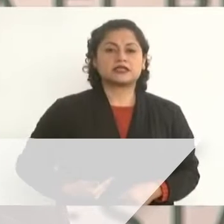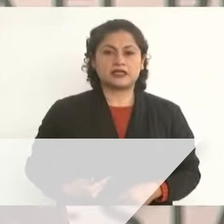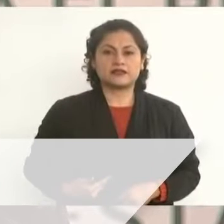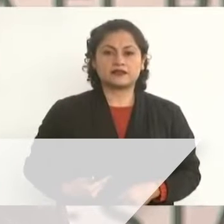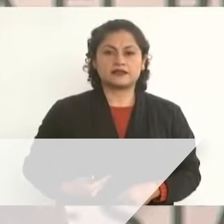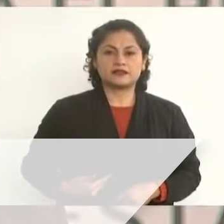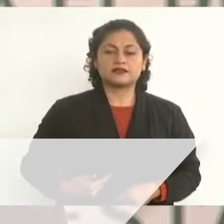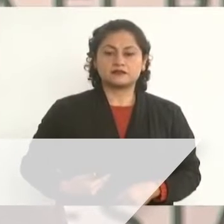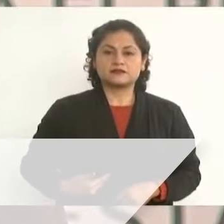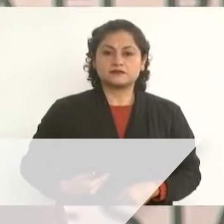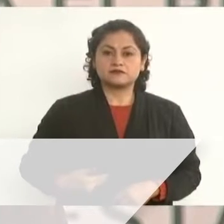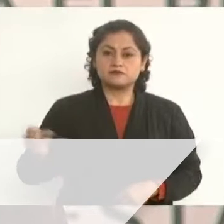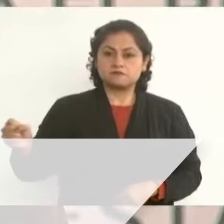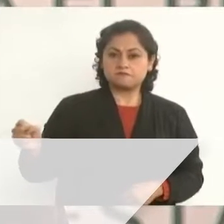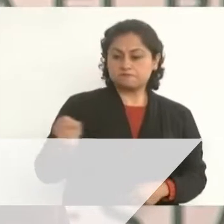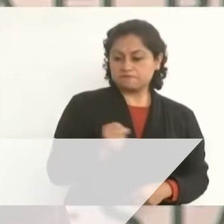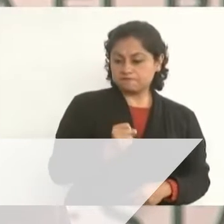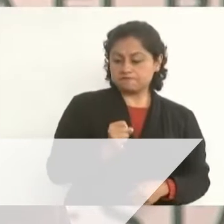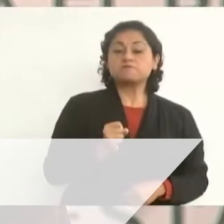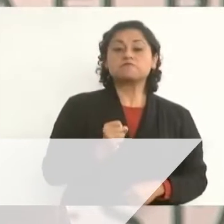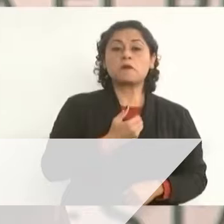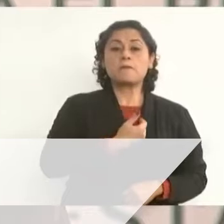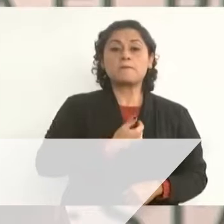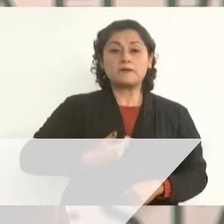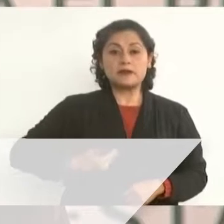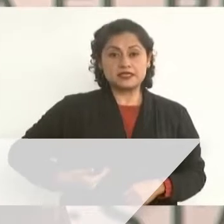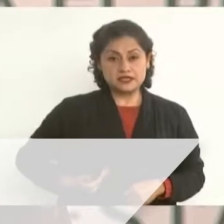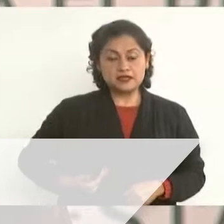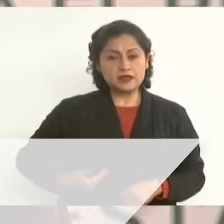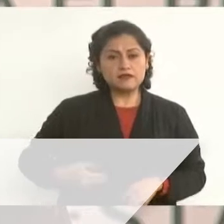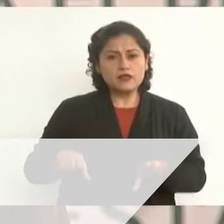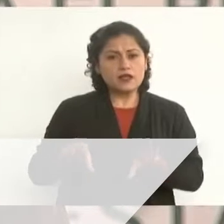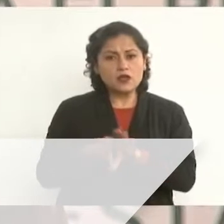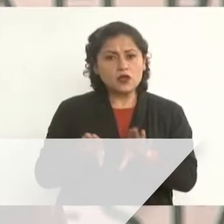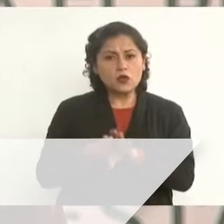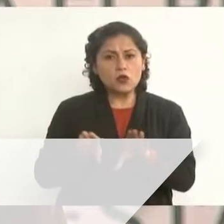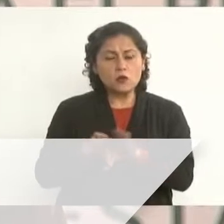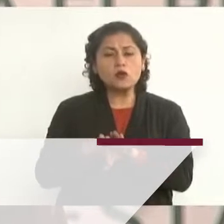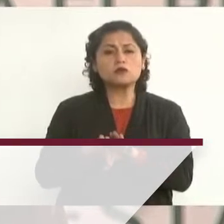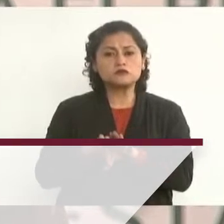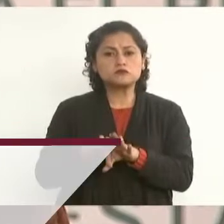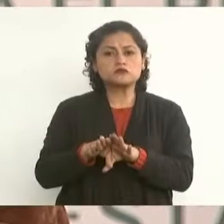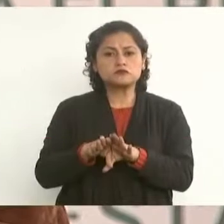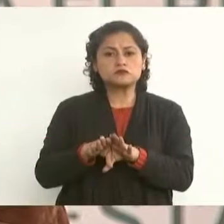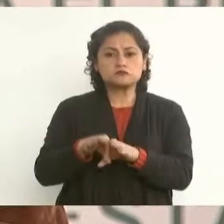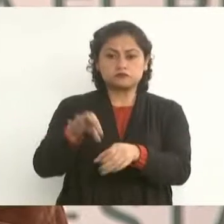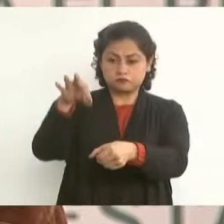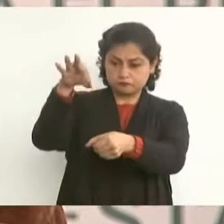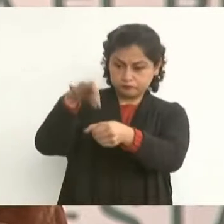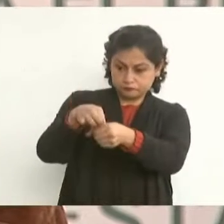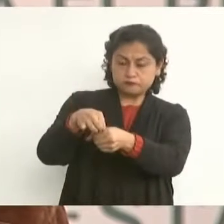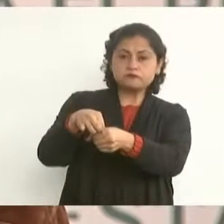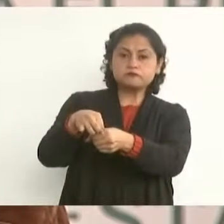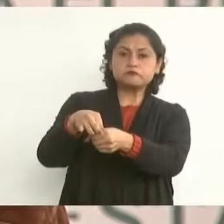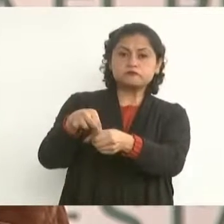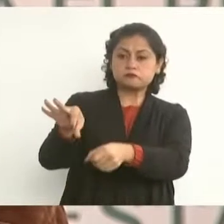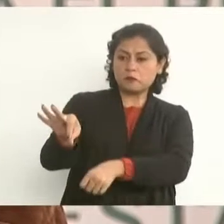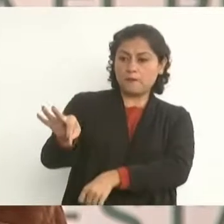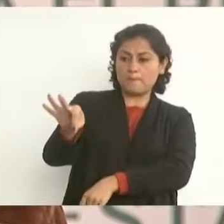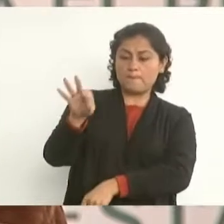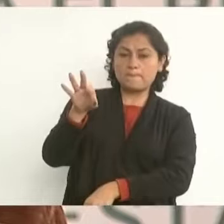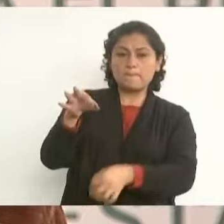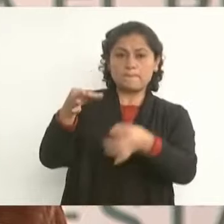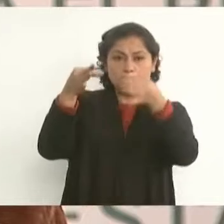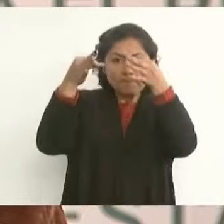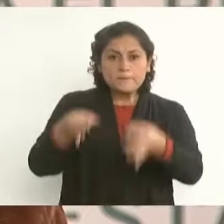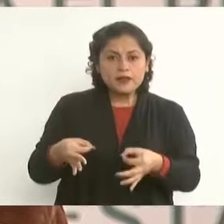bajo el sistema de sufragio efectivo, no reelección en la